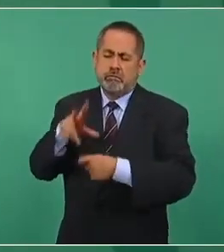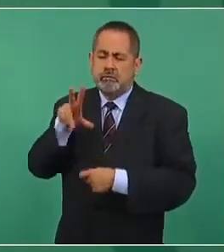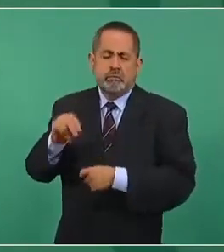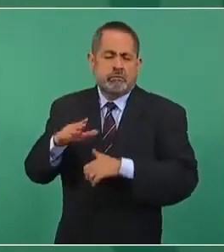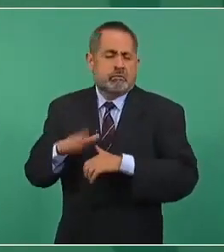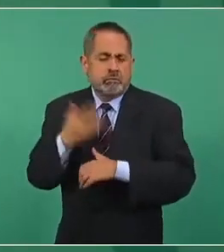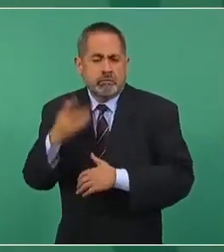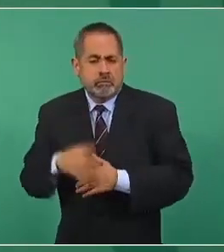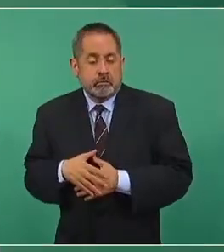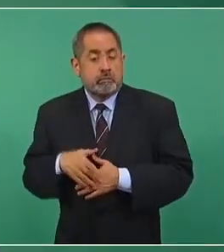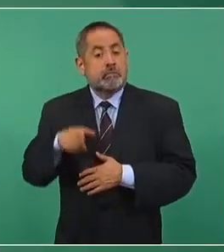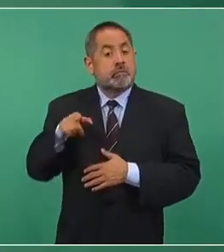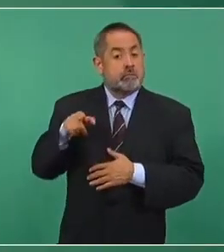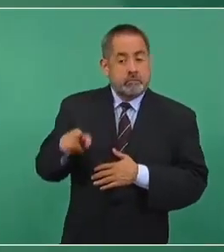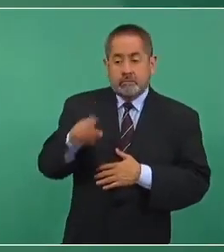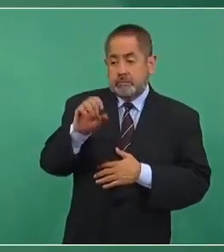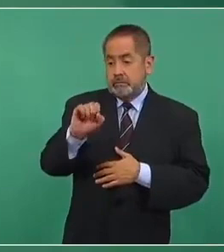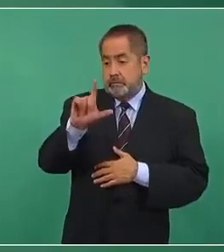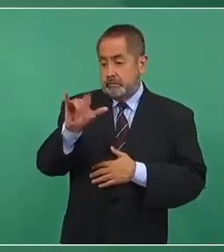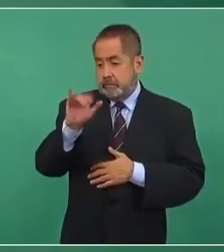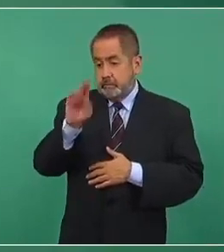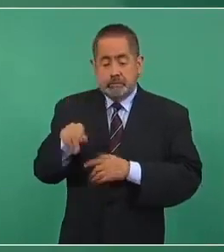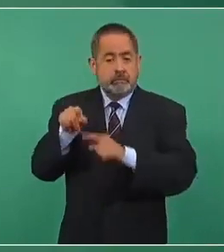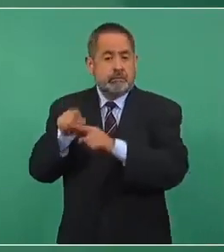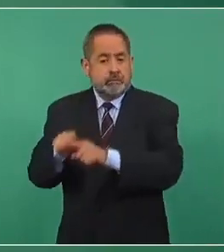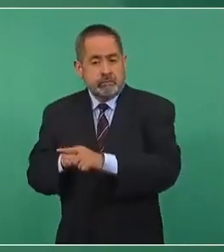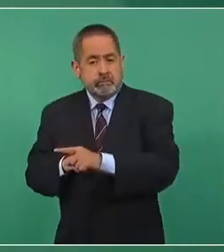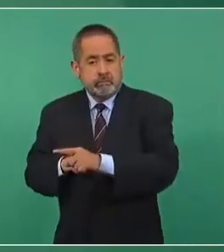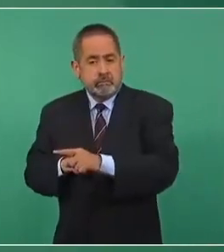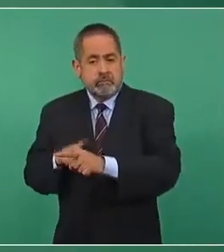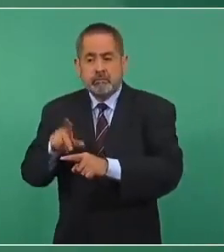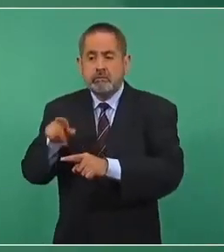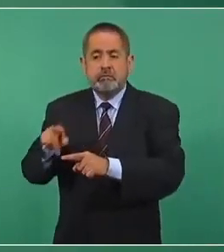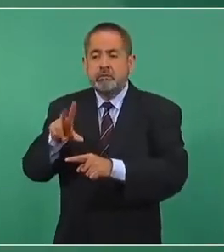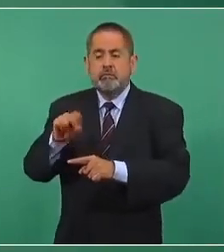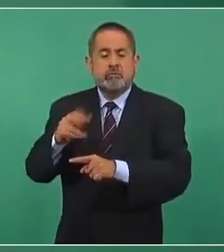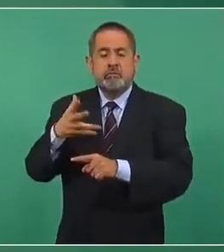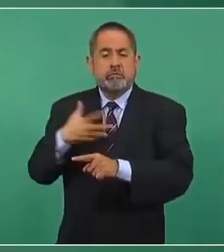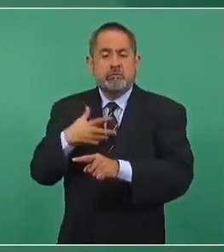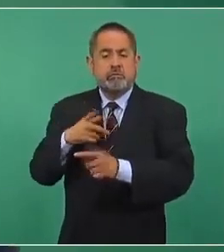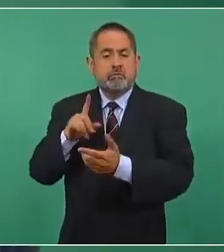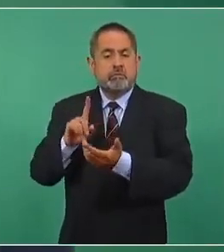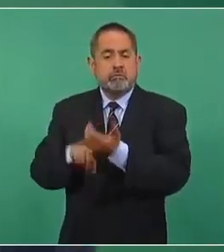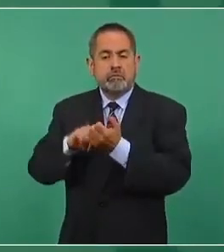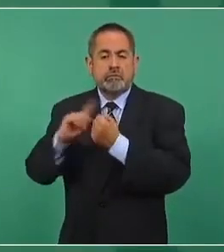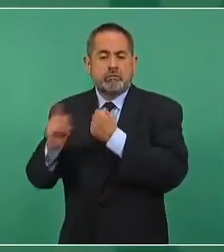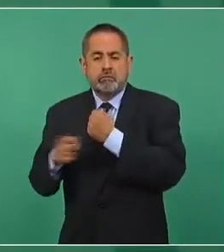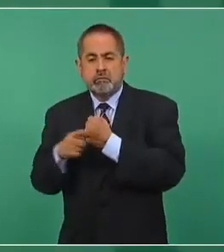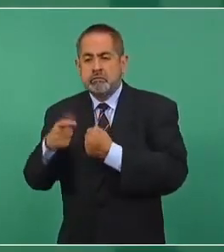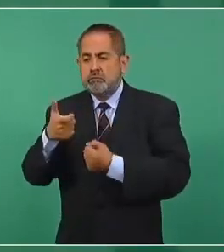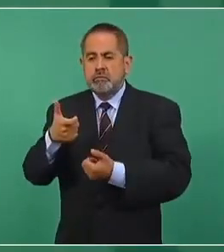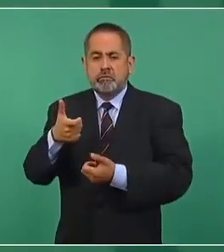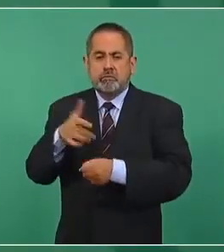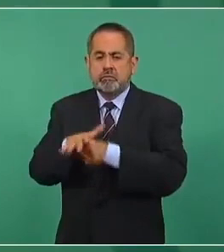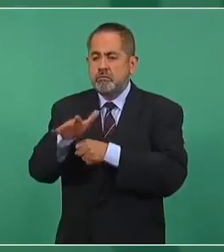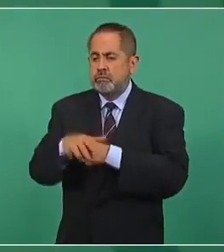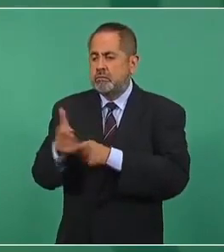De que la empresa de Slim no tenía suficiencia